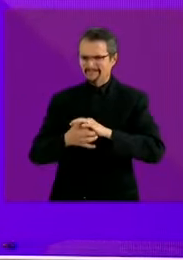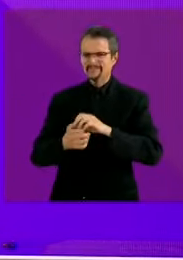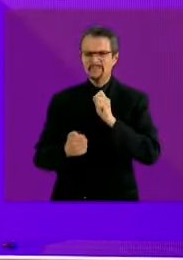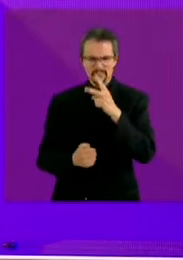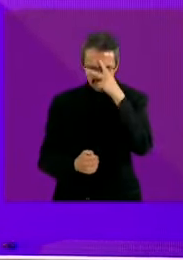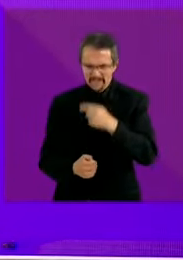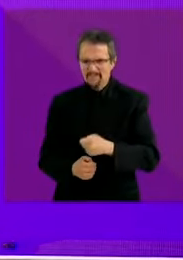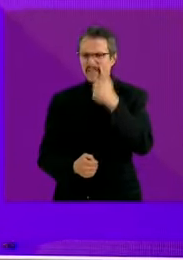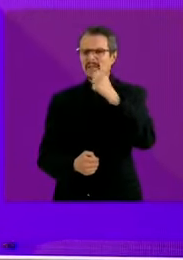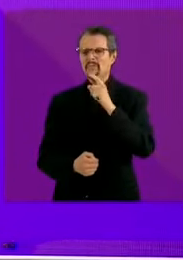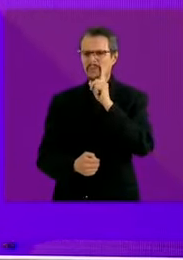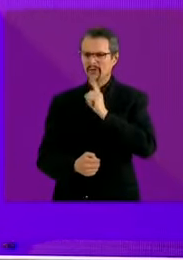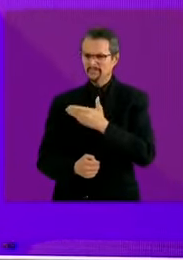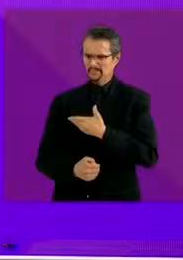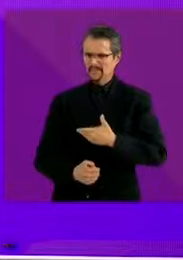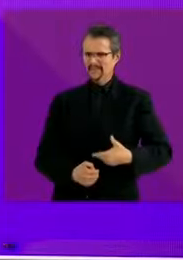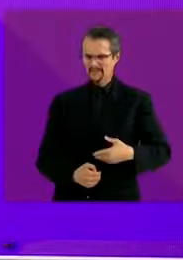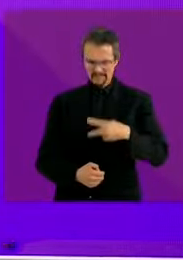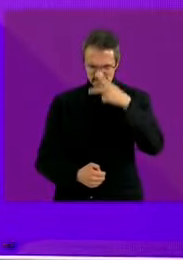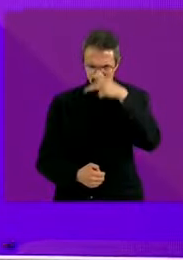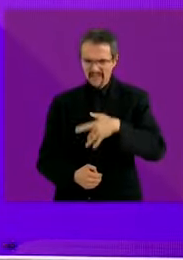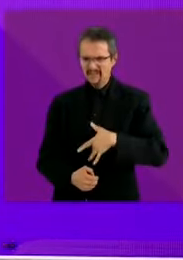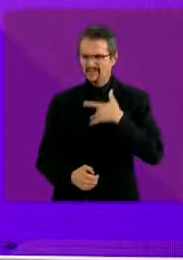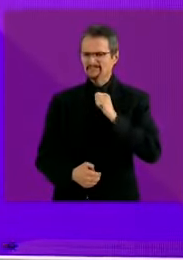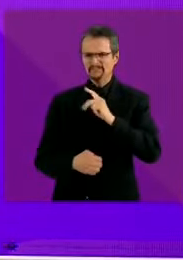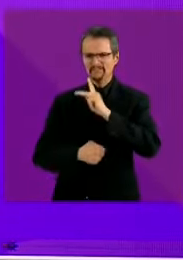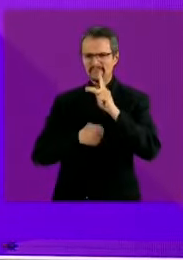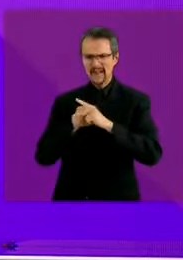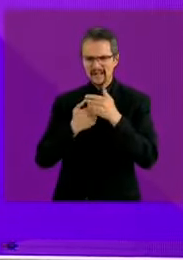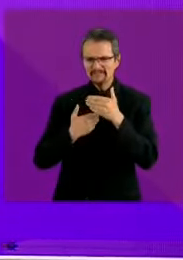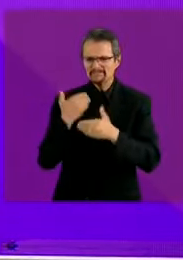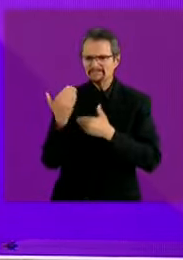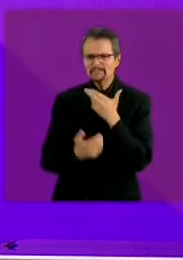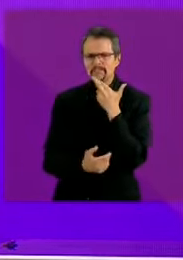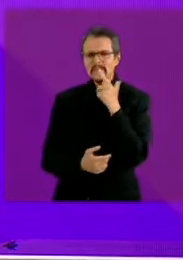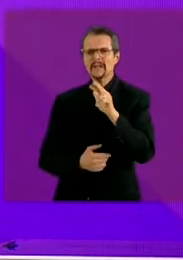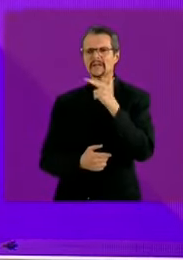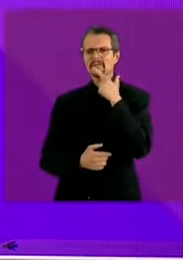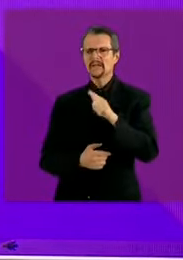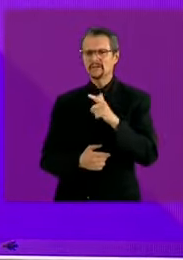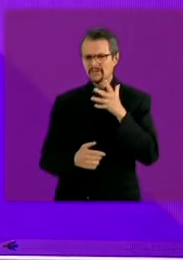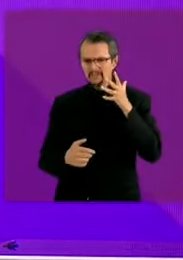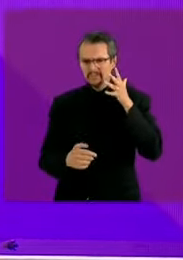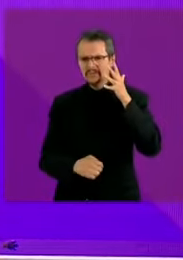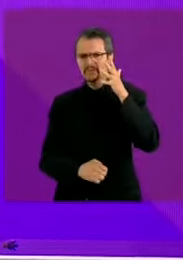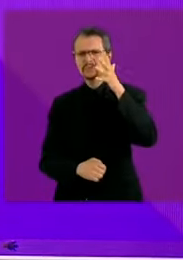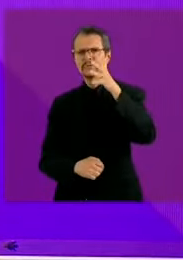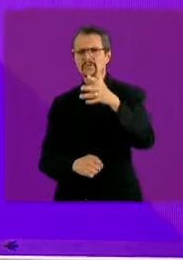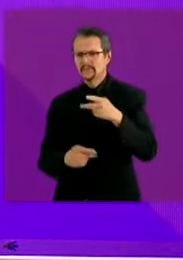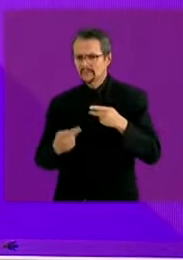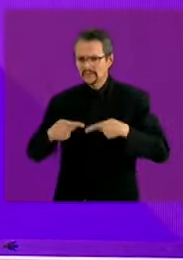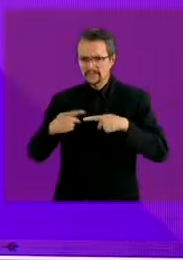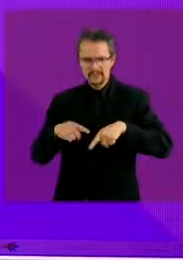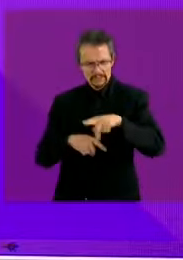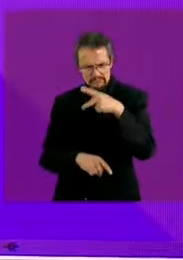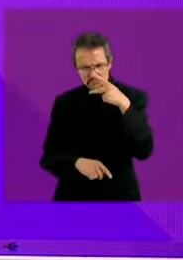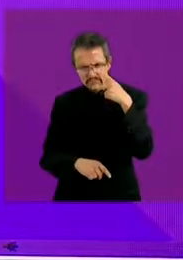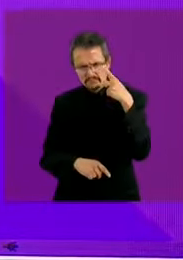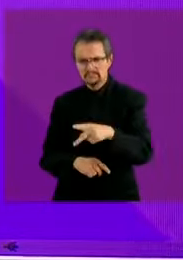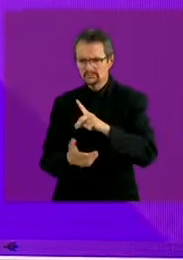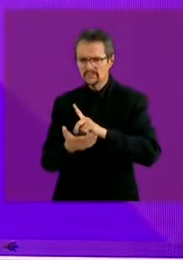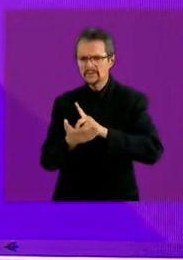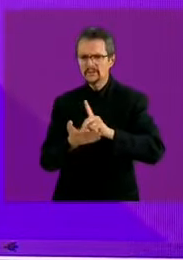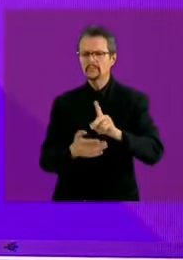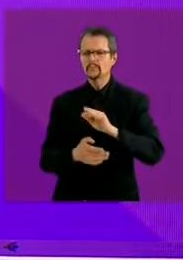para construir un país próspero donde salir adelante sea un derecho no un privilegio